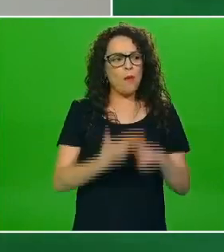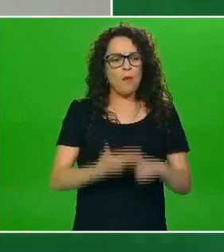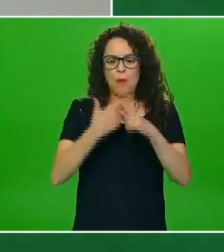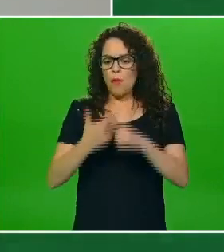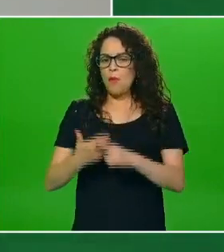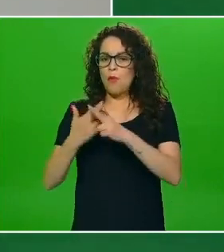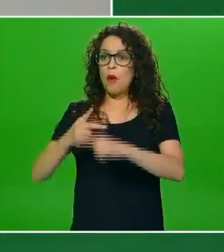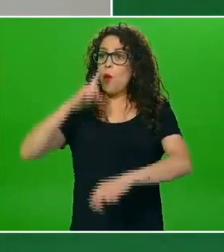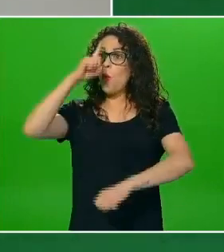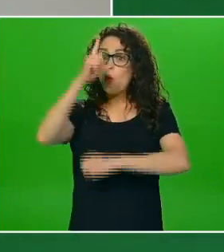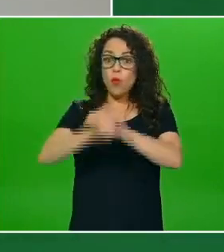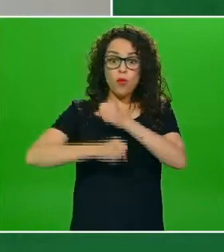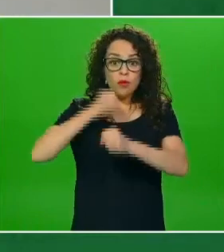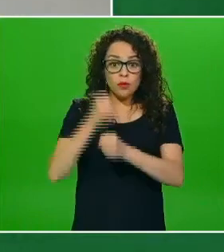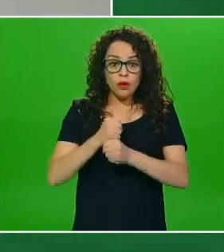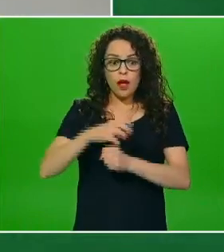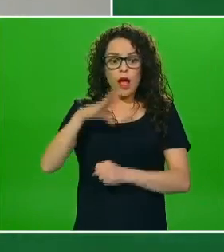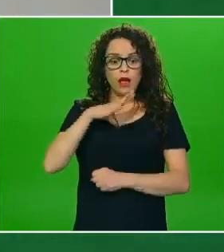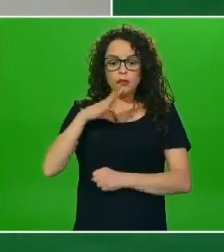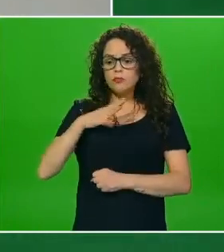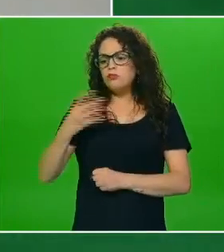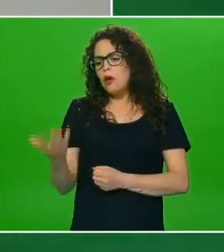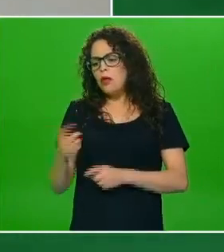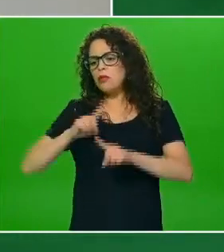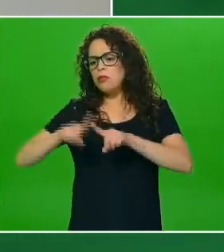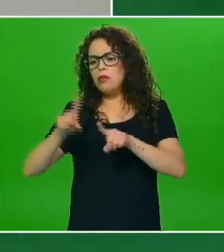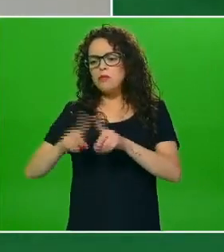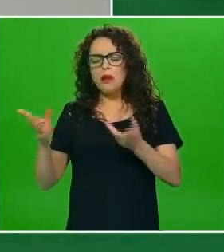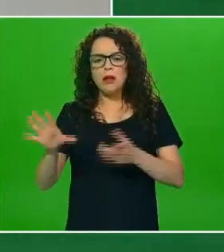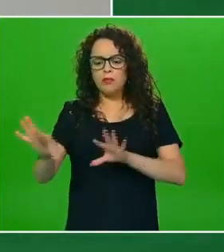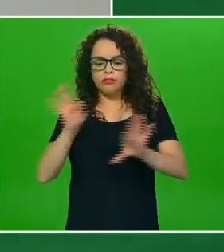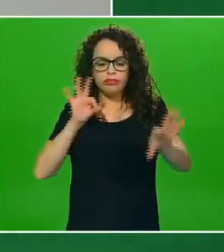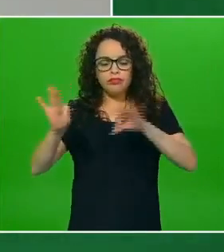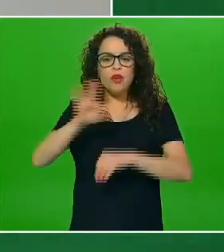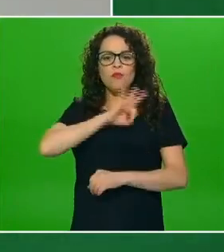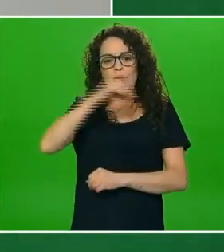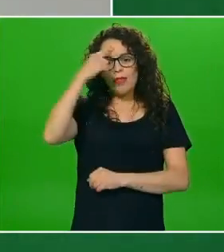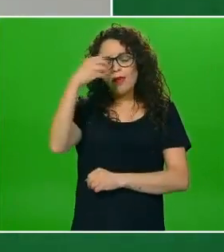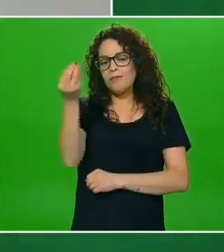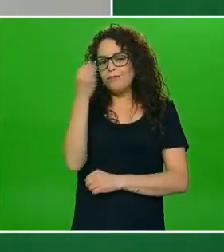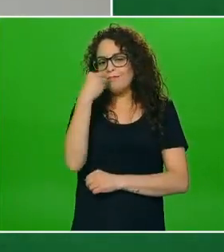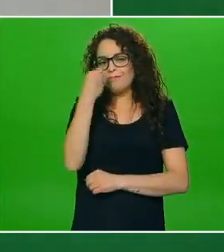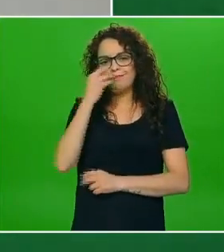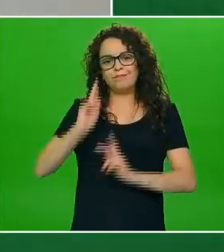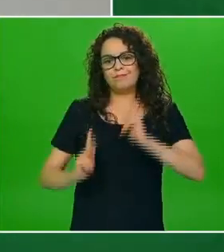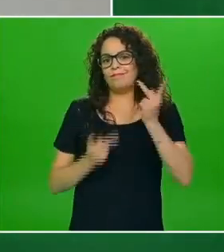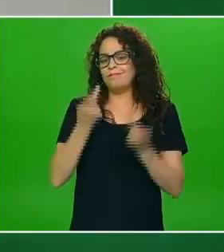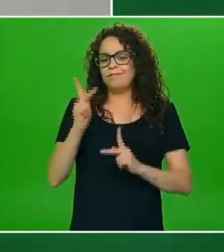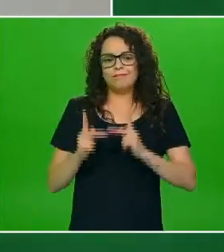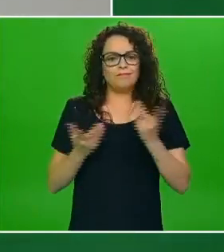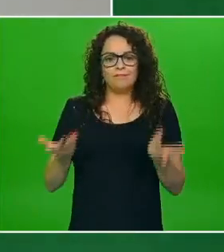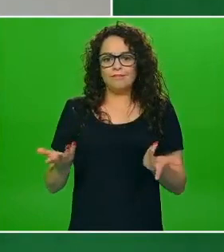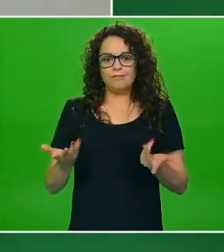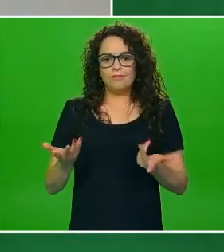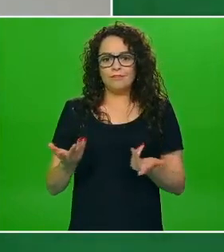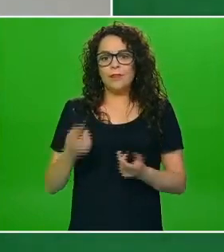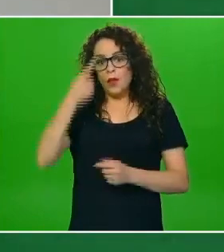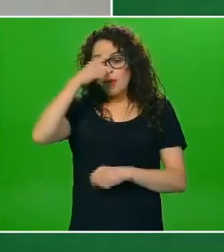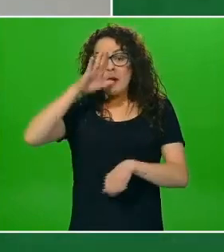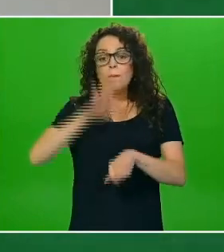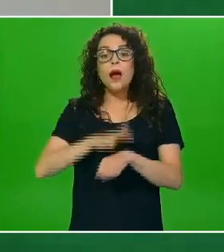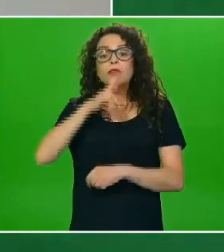tenemos alguna o varias opciones disponibles ¿no? para tener mejores precios un tip que